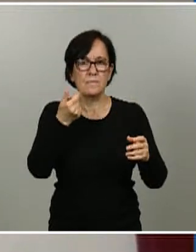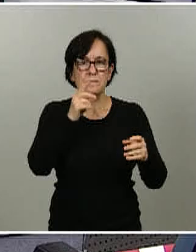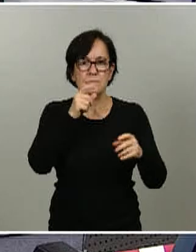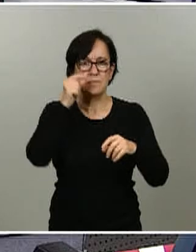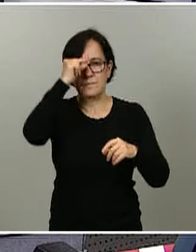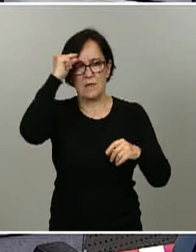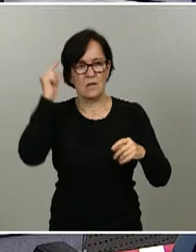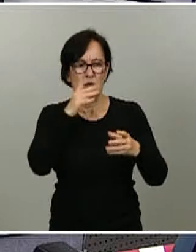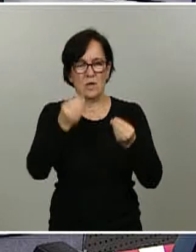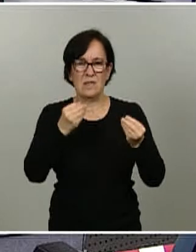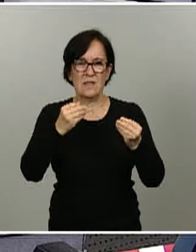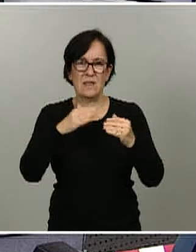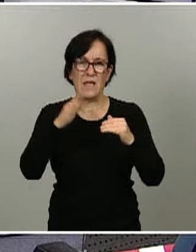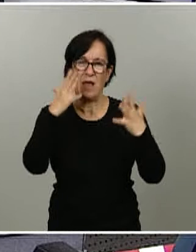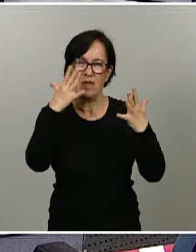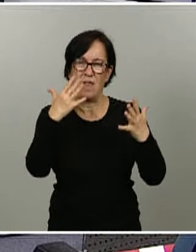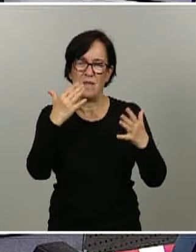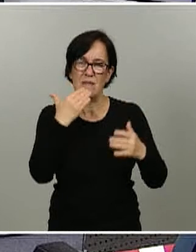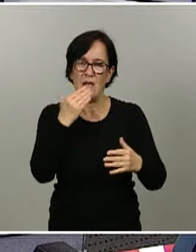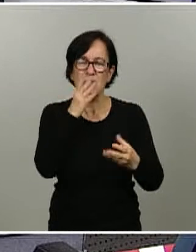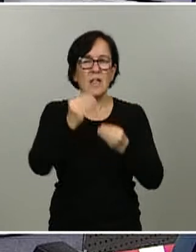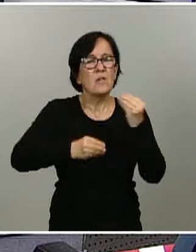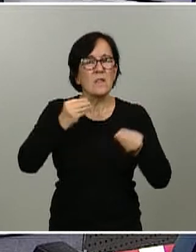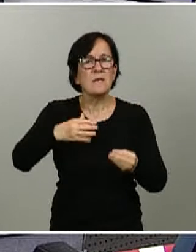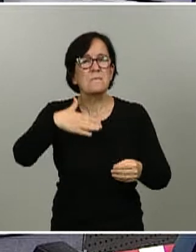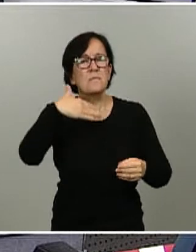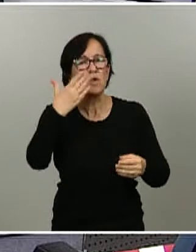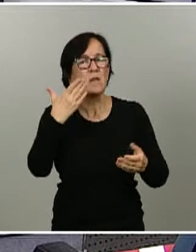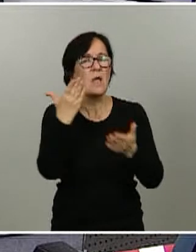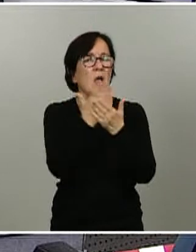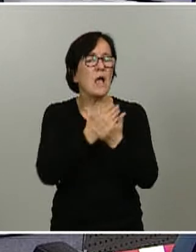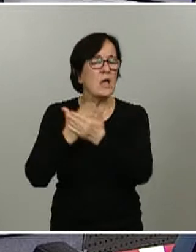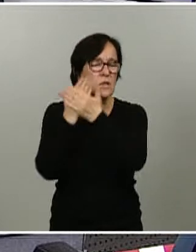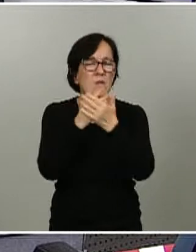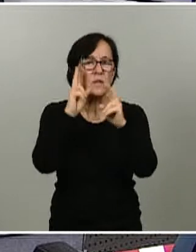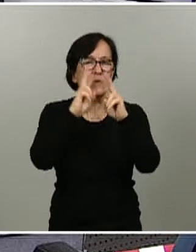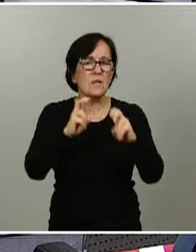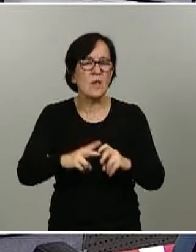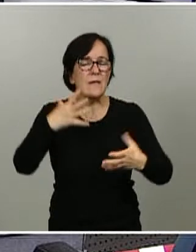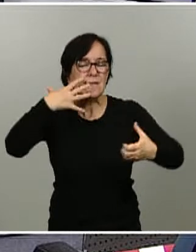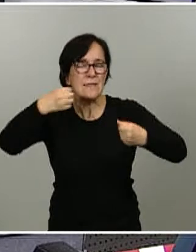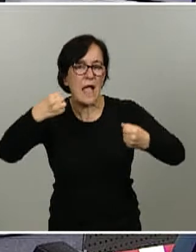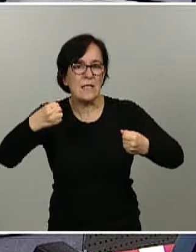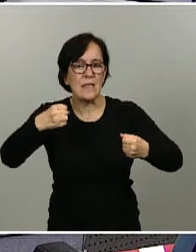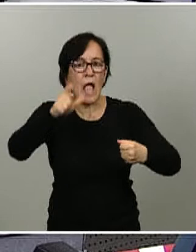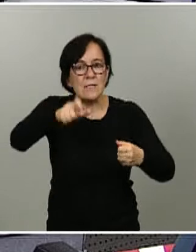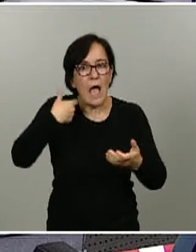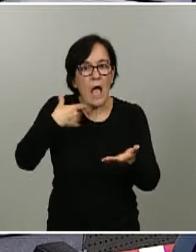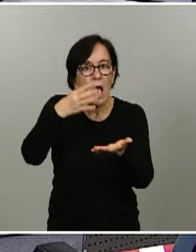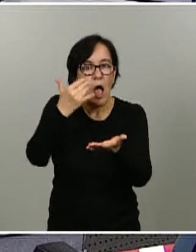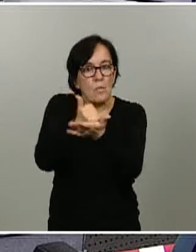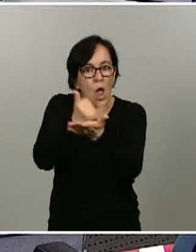de hasta 10 años. Y si han hecho algún estudio o tienen algún dato sobre sanitarios a los que hayan tomado muestras. Muchas gracias.